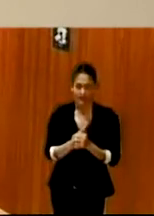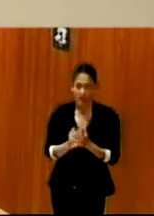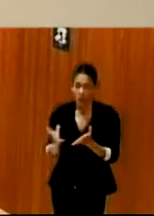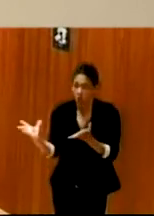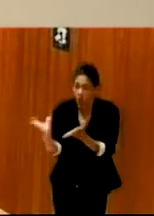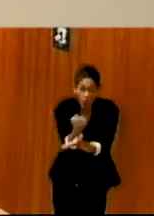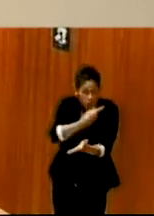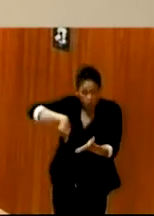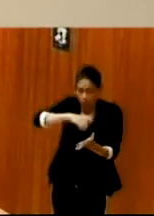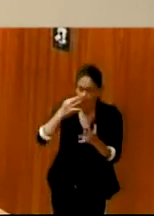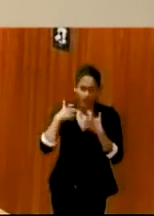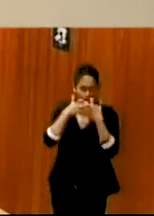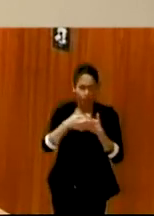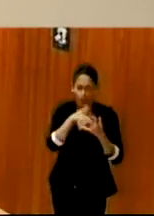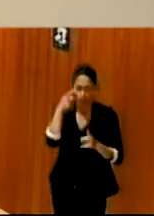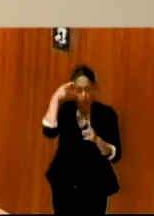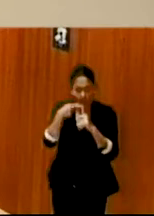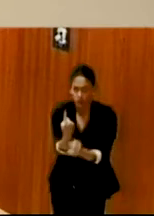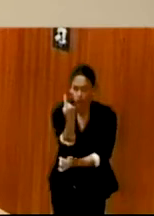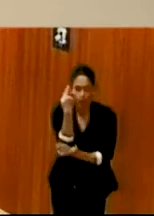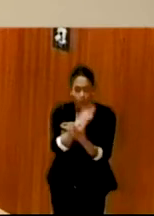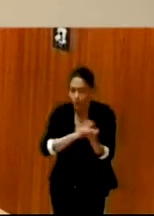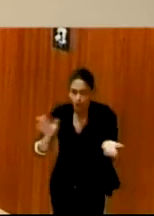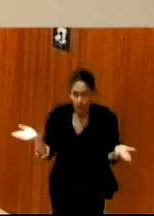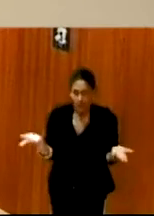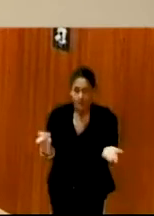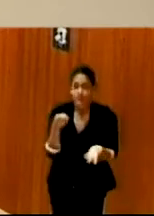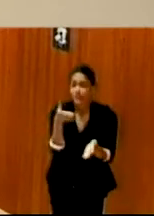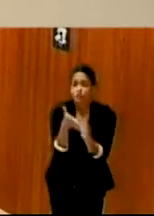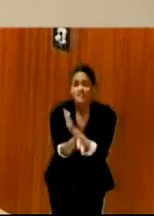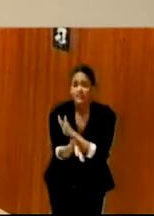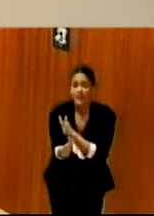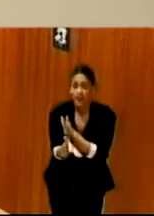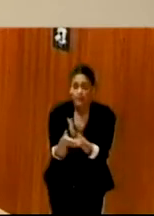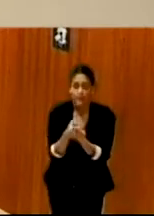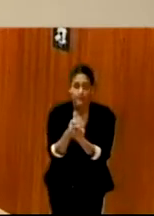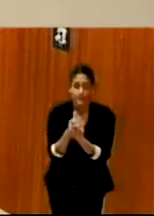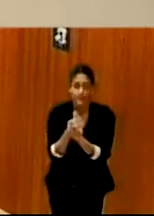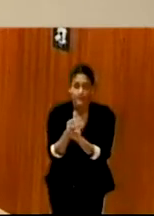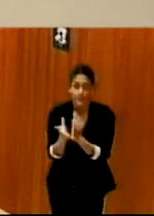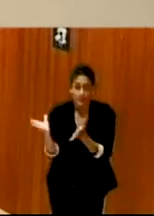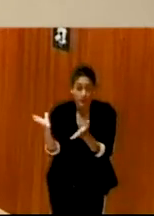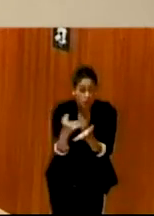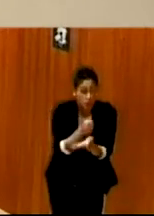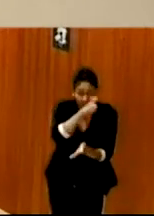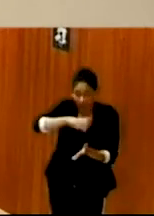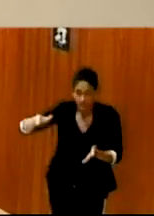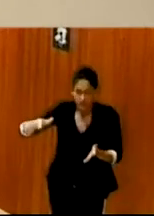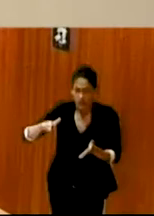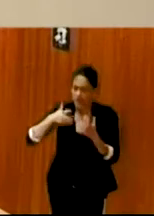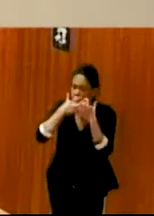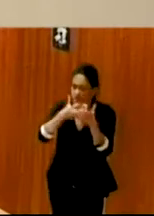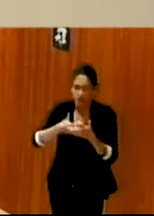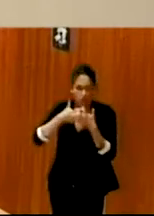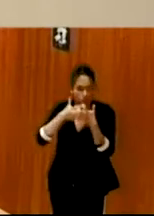Porque eso incluye que todos, todas las personas estamos luchando